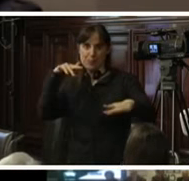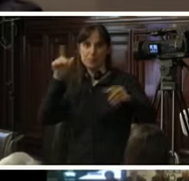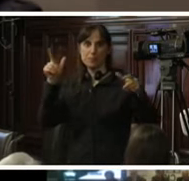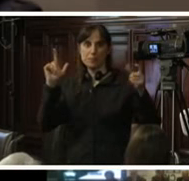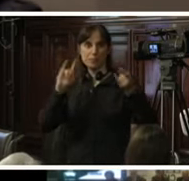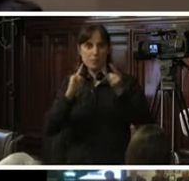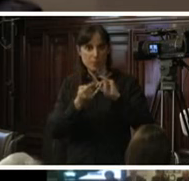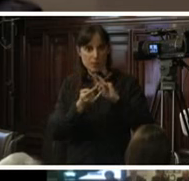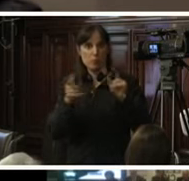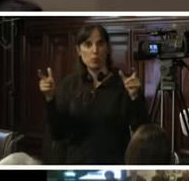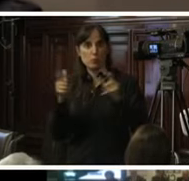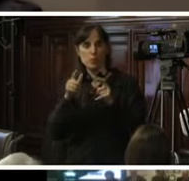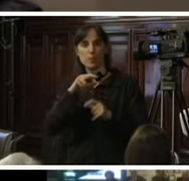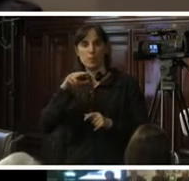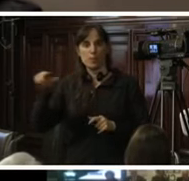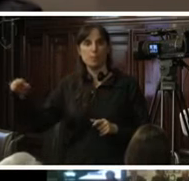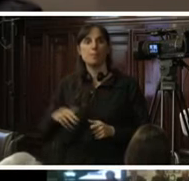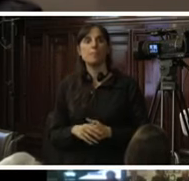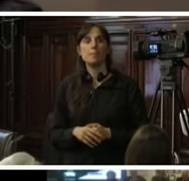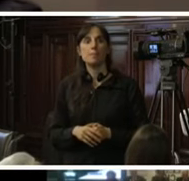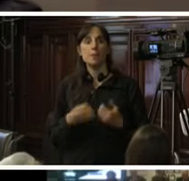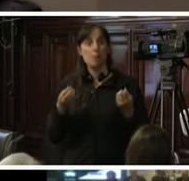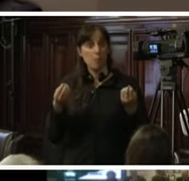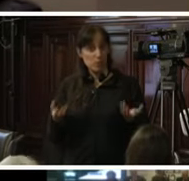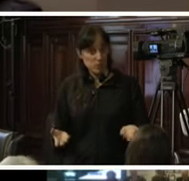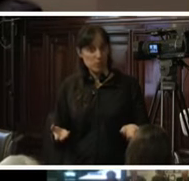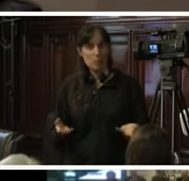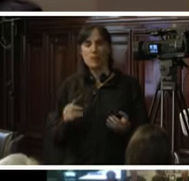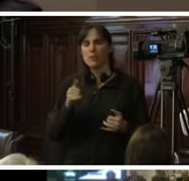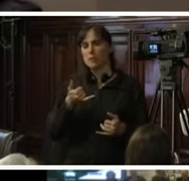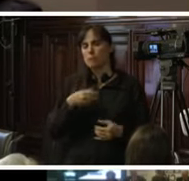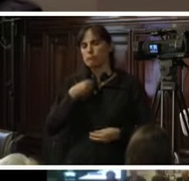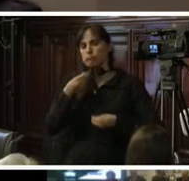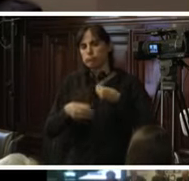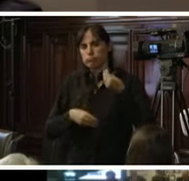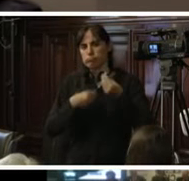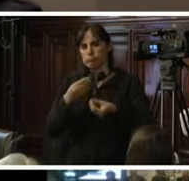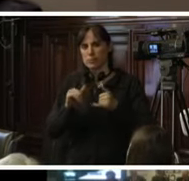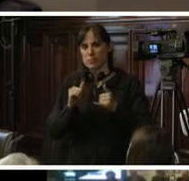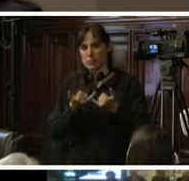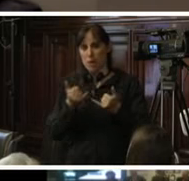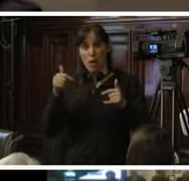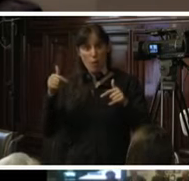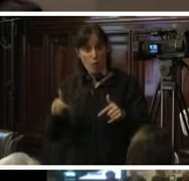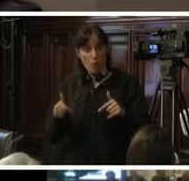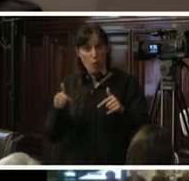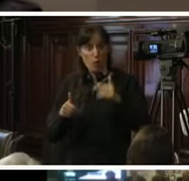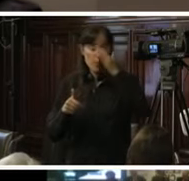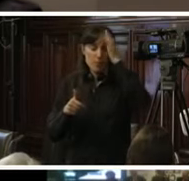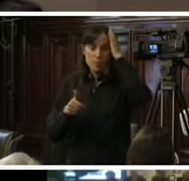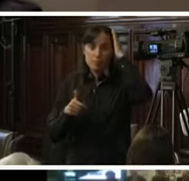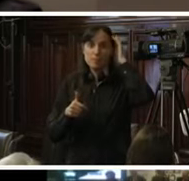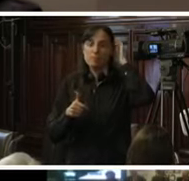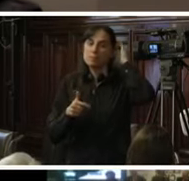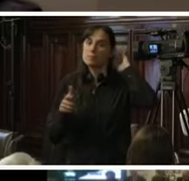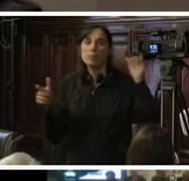En otras palabras, los hechos que han traído o motivan la solicitud de audiencia concedida por la ilustre